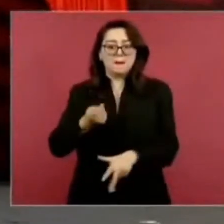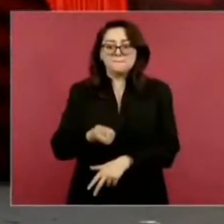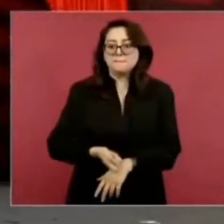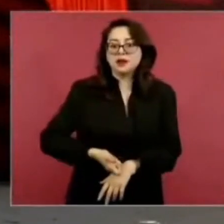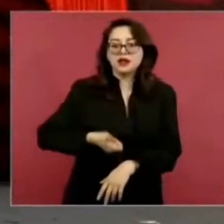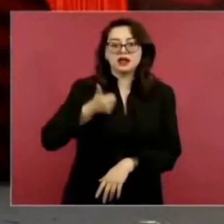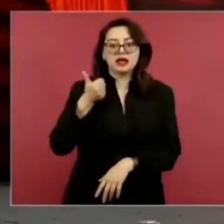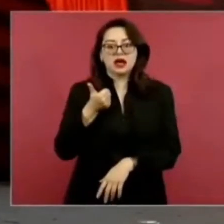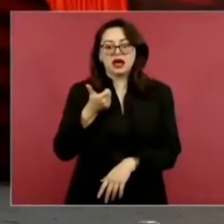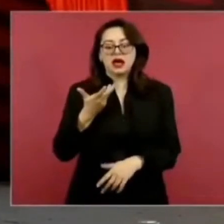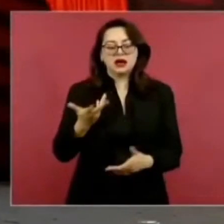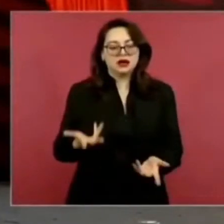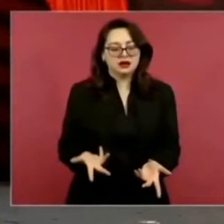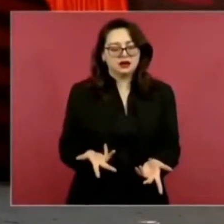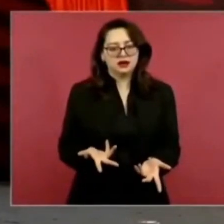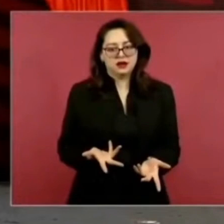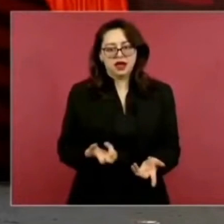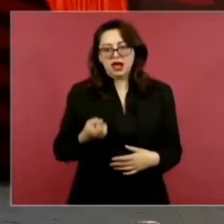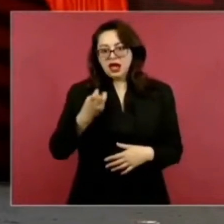durante el porfiriato.